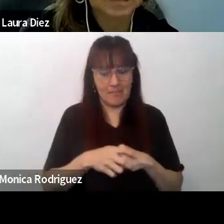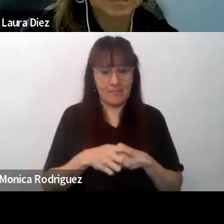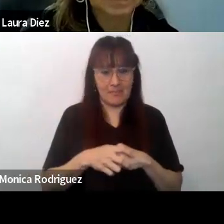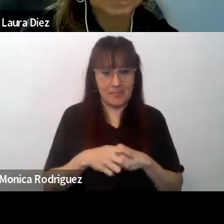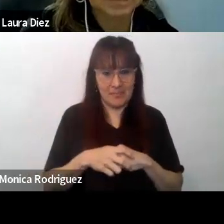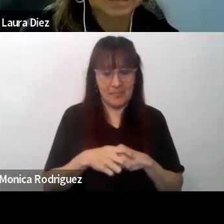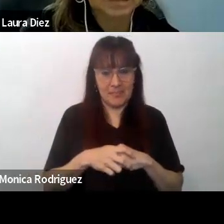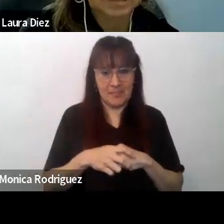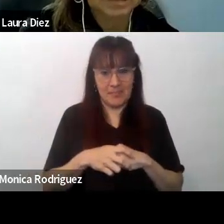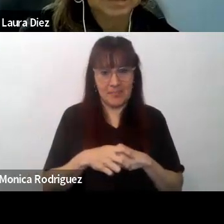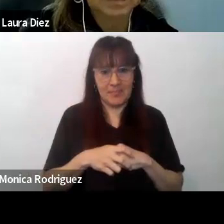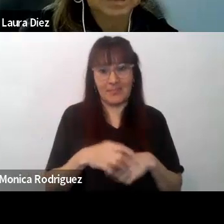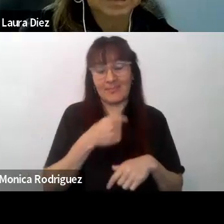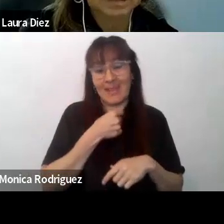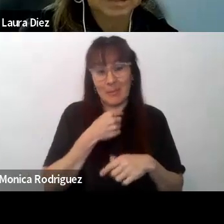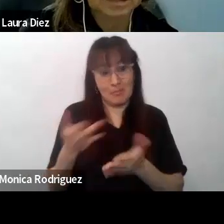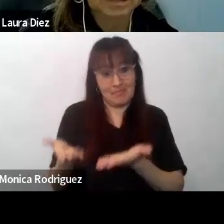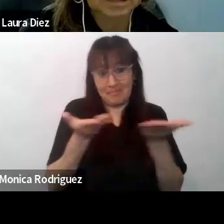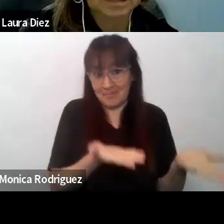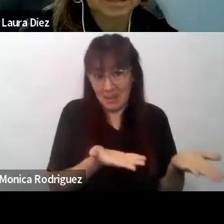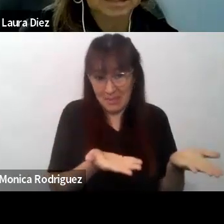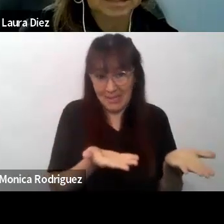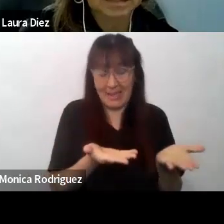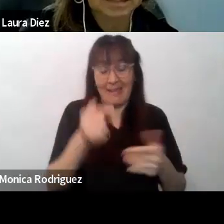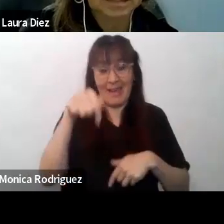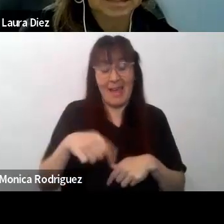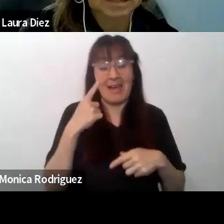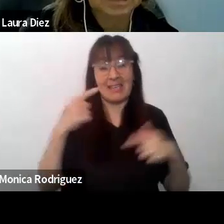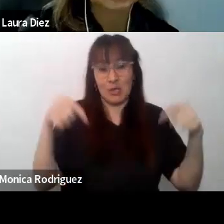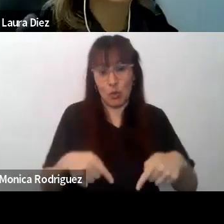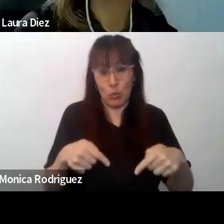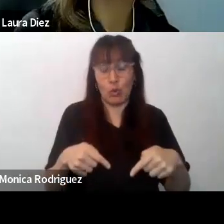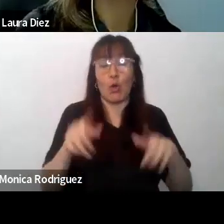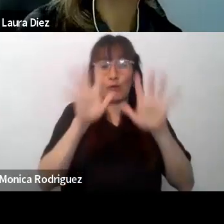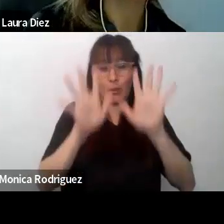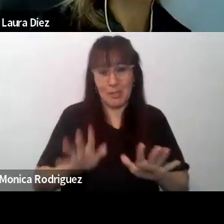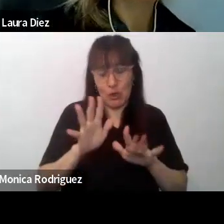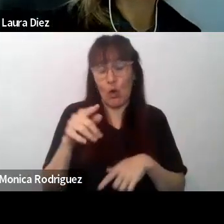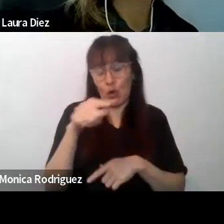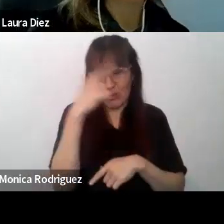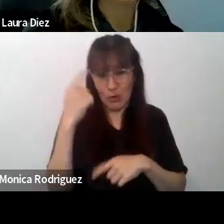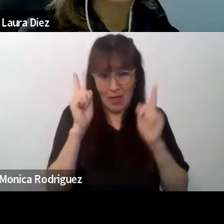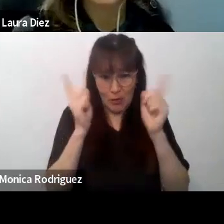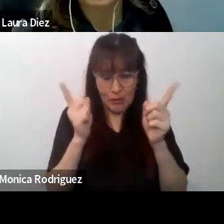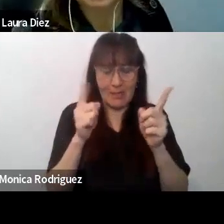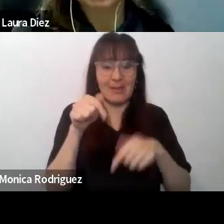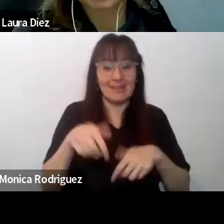Les queremos dar la bienvenida desde el INFOD a este tramo de formación que